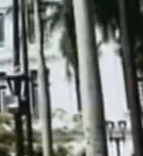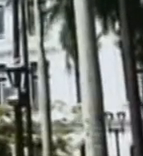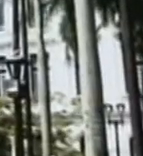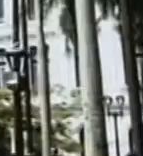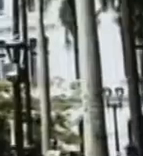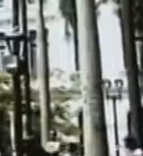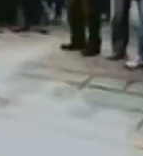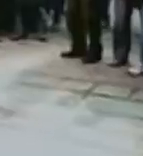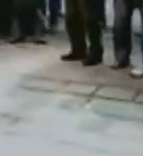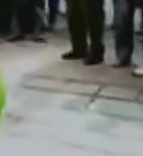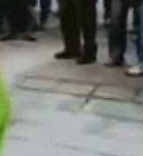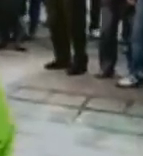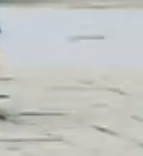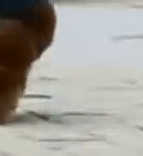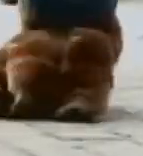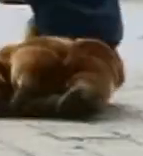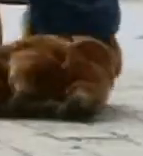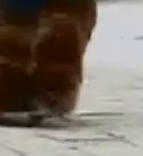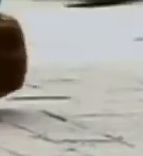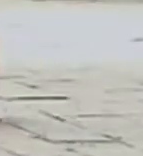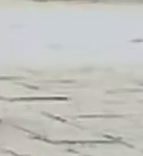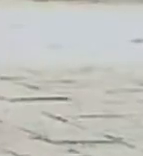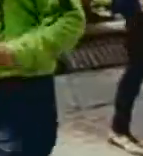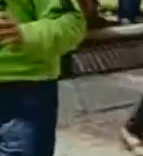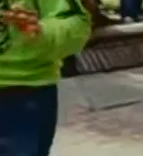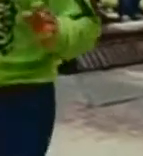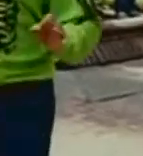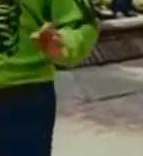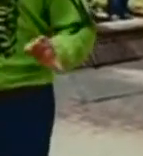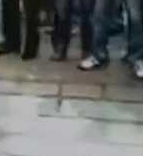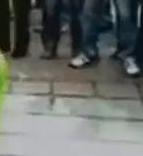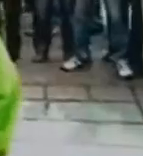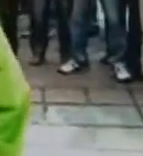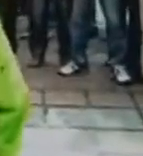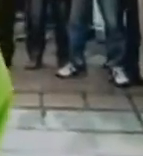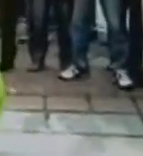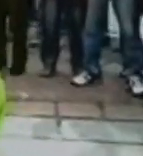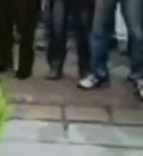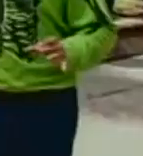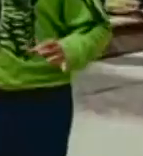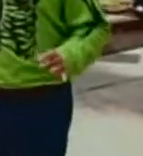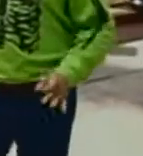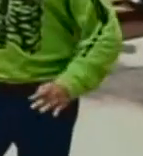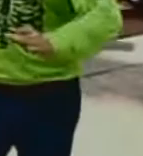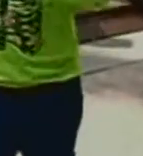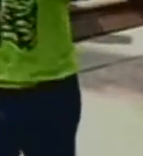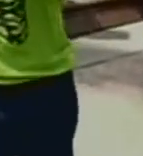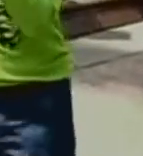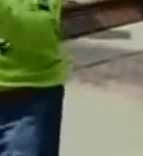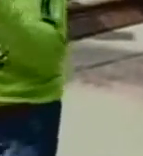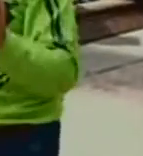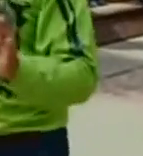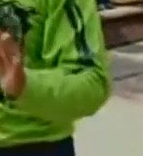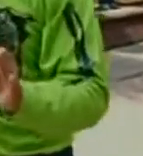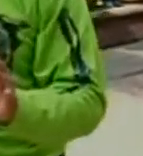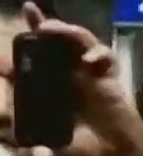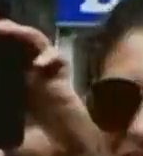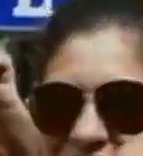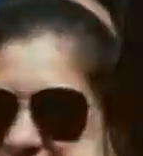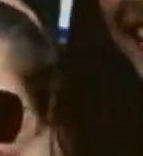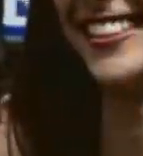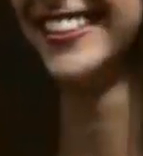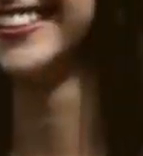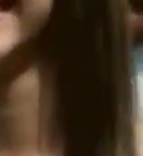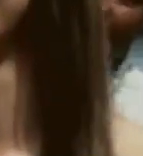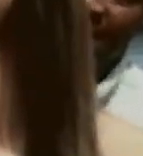Estamos en Cali, la capital mundial de la salsa B, buscando usuarios prepago que ahorran minutos. Yo si no me ahorro un solo chiste.